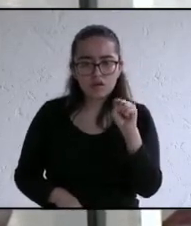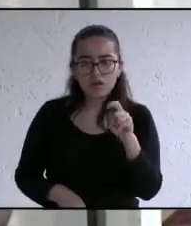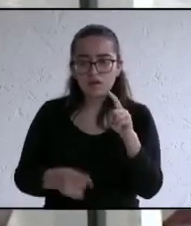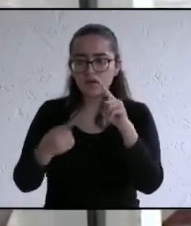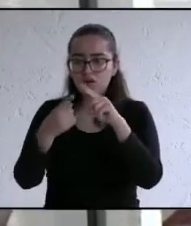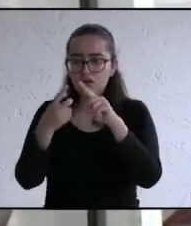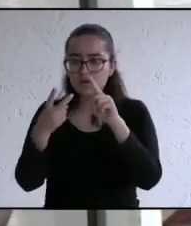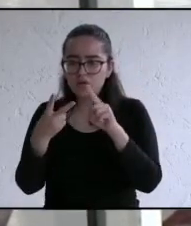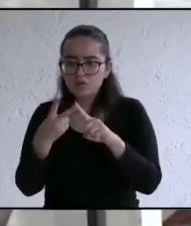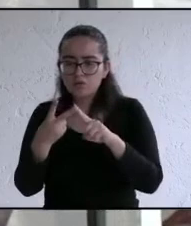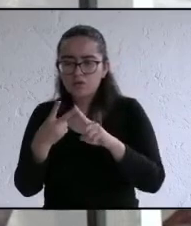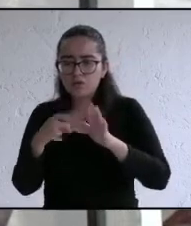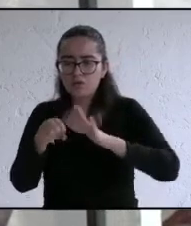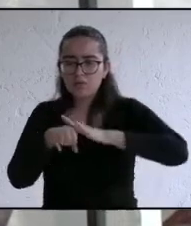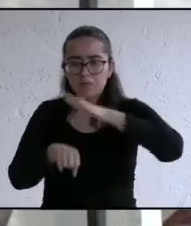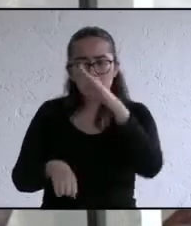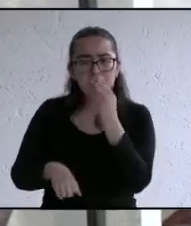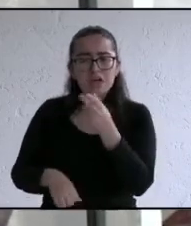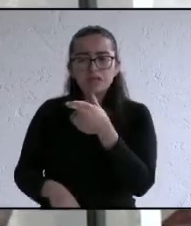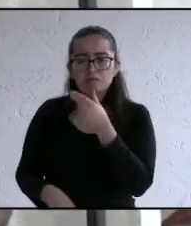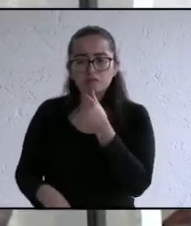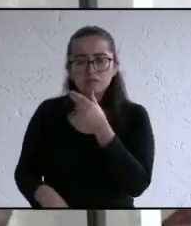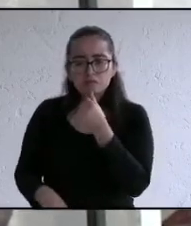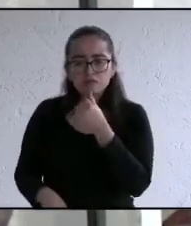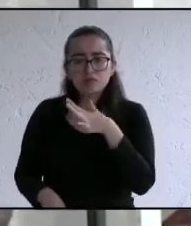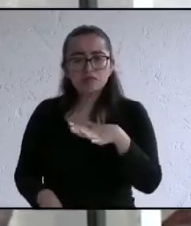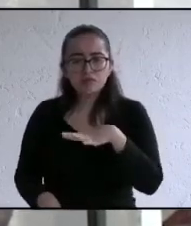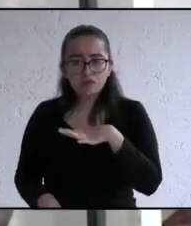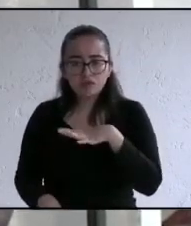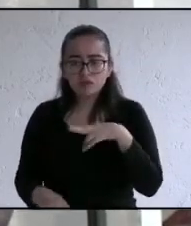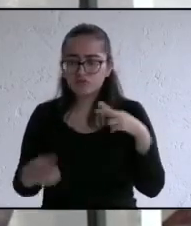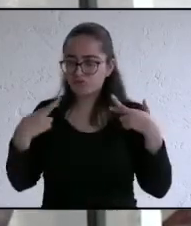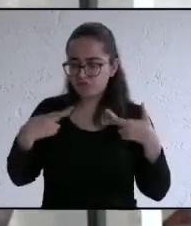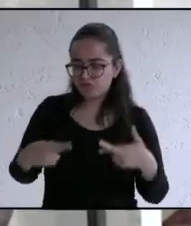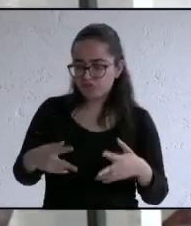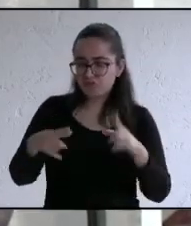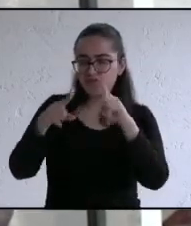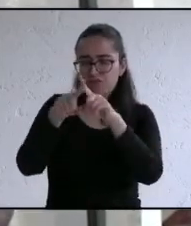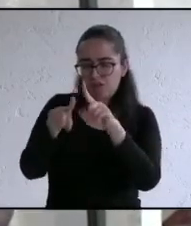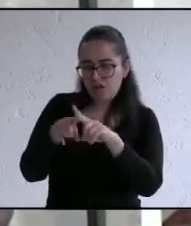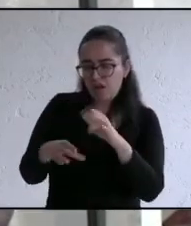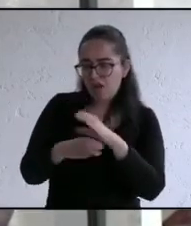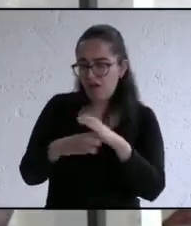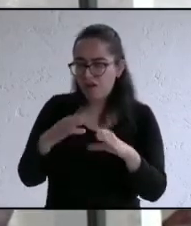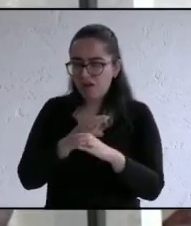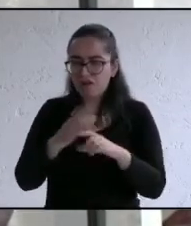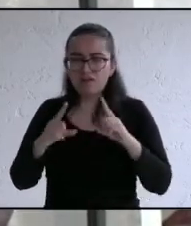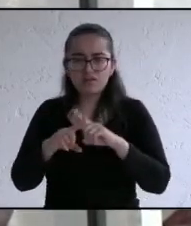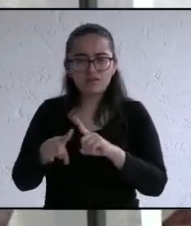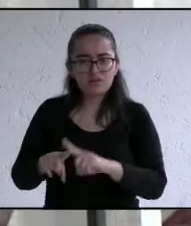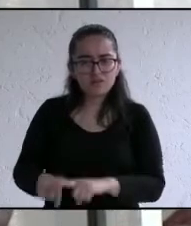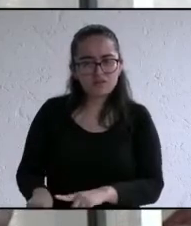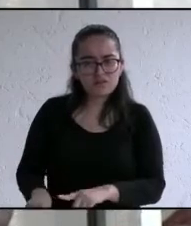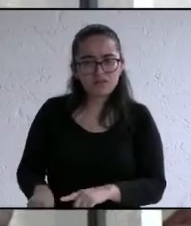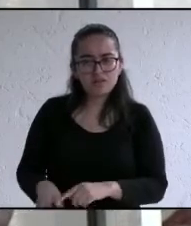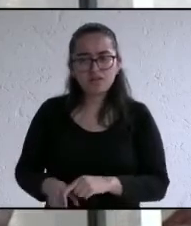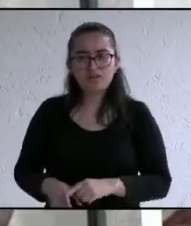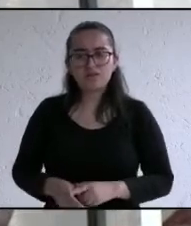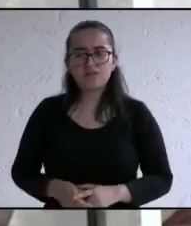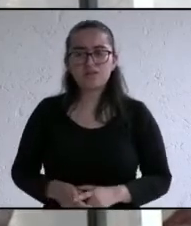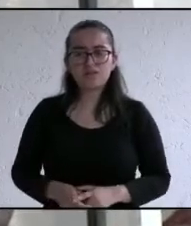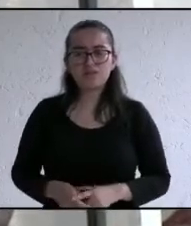y aumentar el cuerpo policíaco además de equiparlo adecuadamente con mayores con mejores uniformes mejores